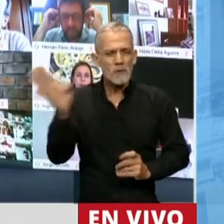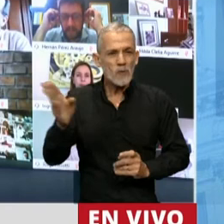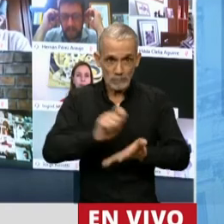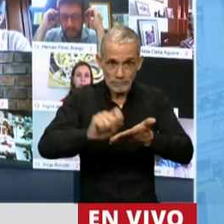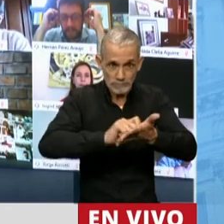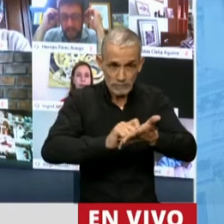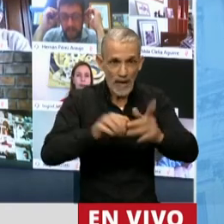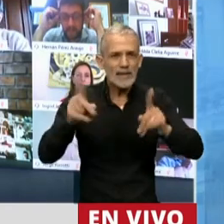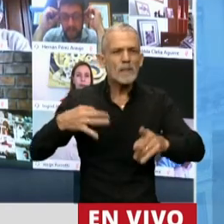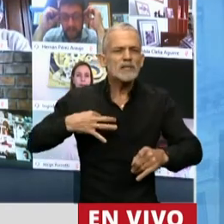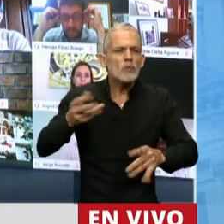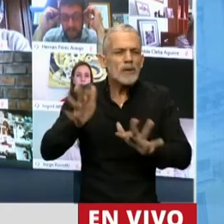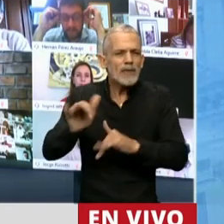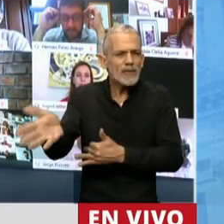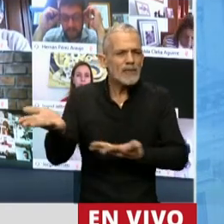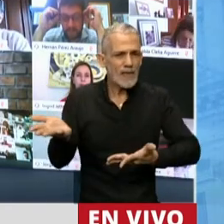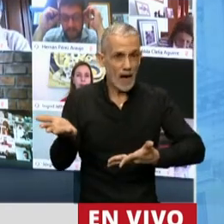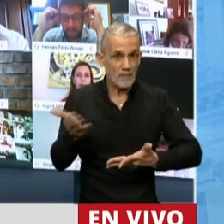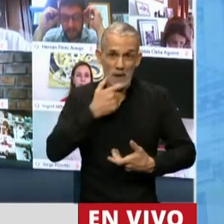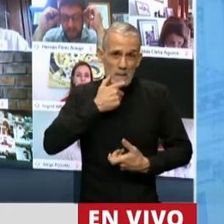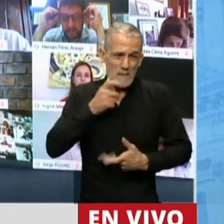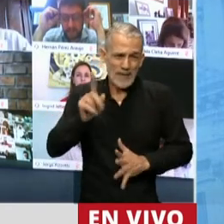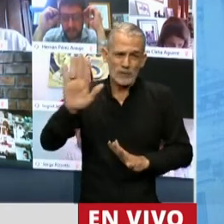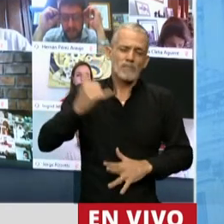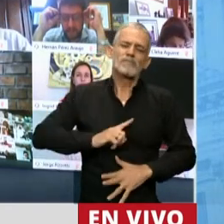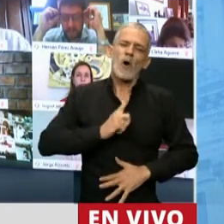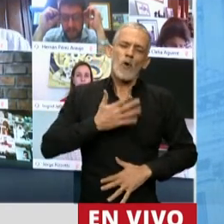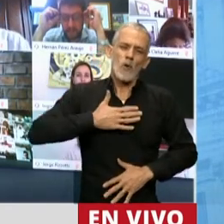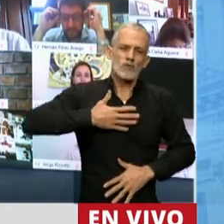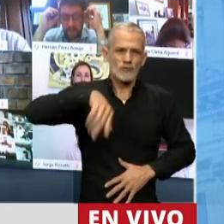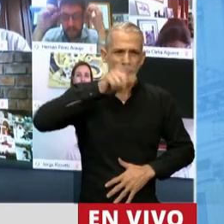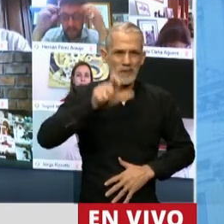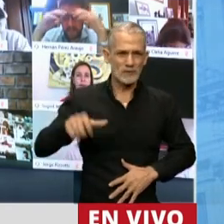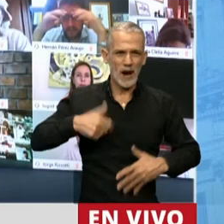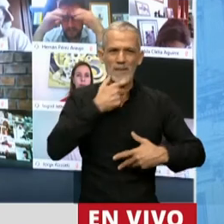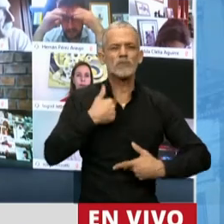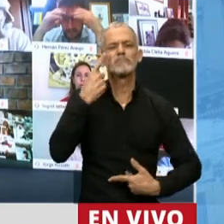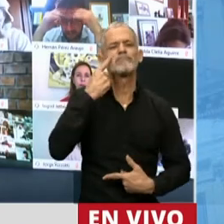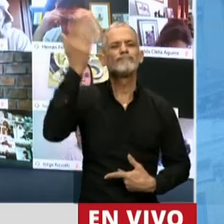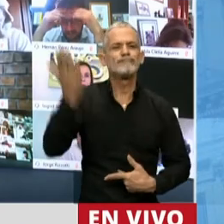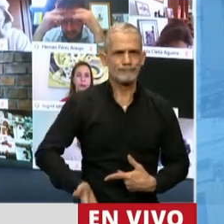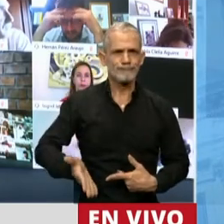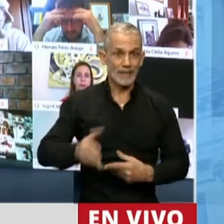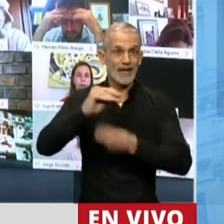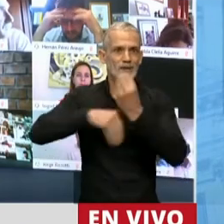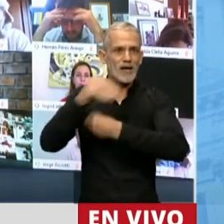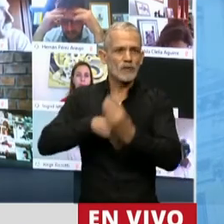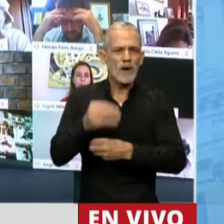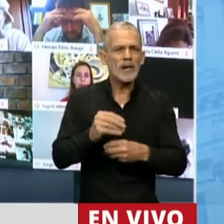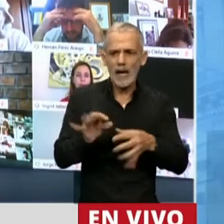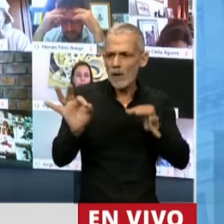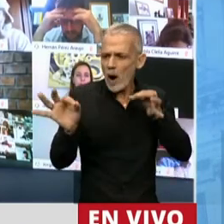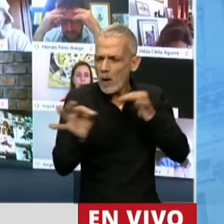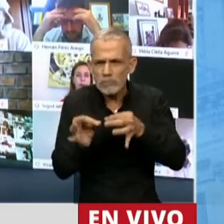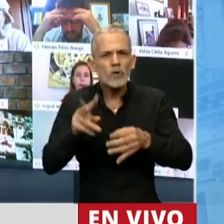su obra, sino en su vida cotidiana. Los mendocinos tenemos el orgullo enorme de haberlo conocido a él y a su familia de cerca.